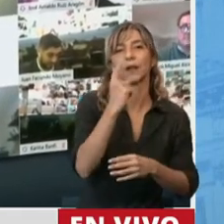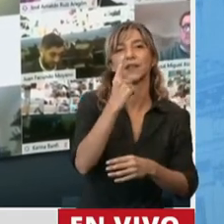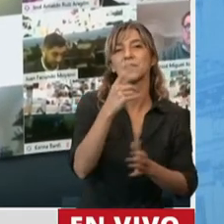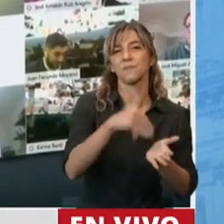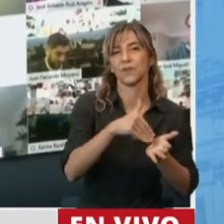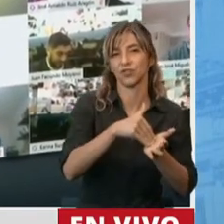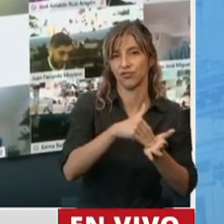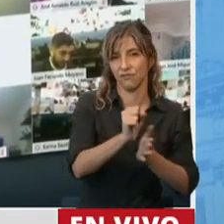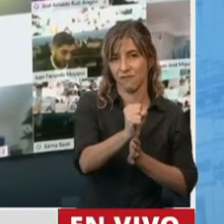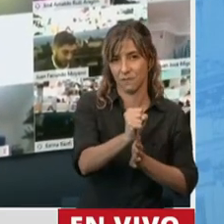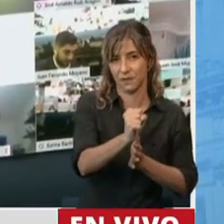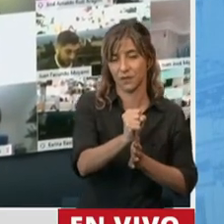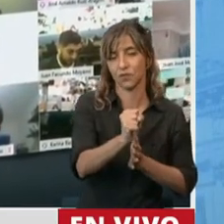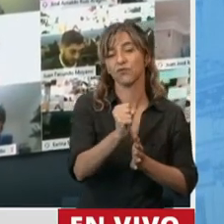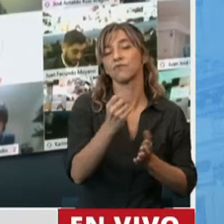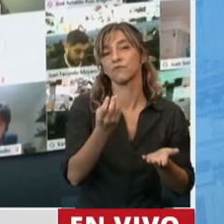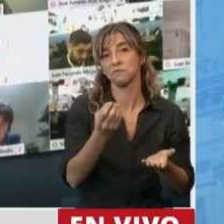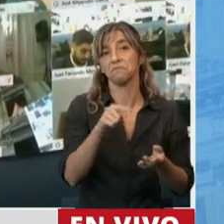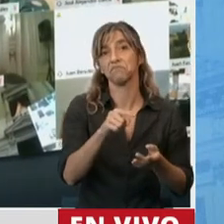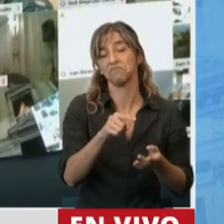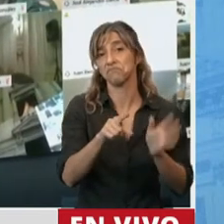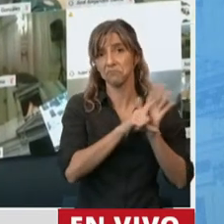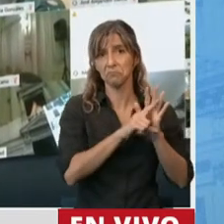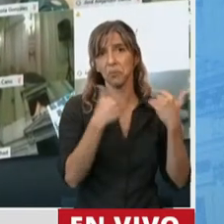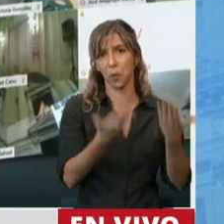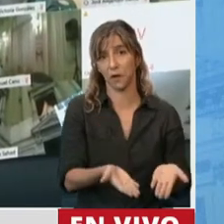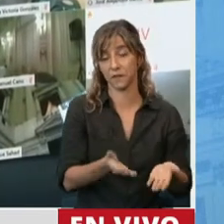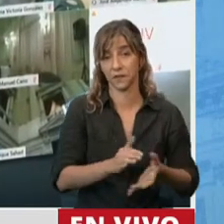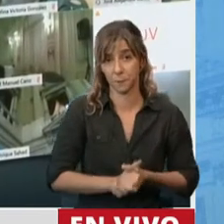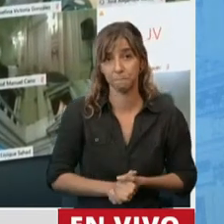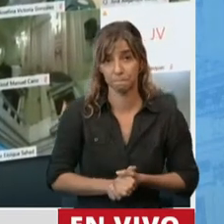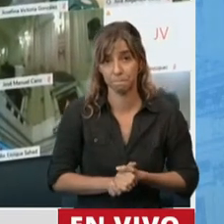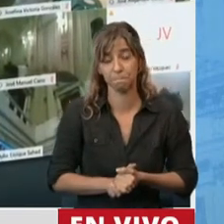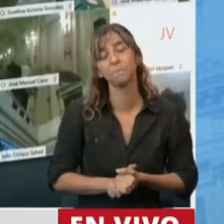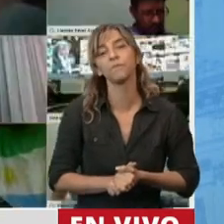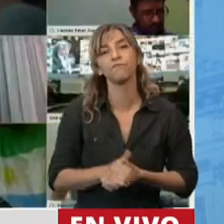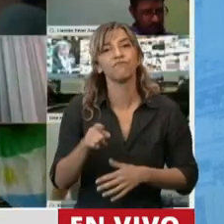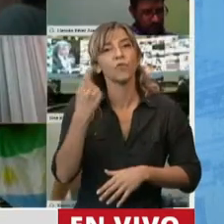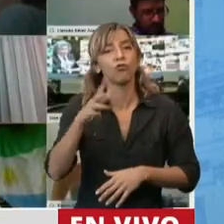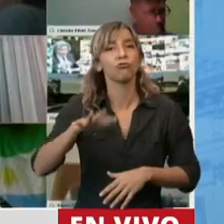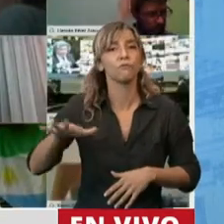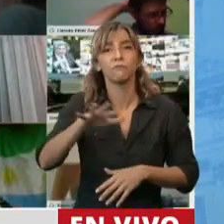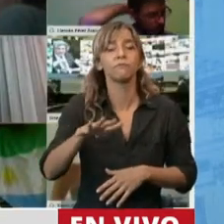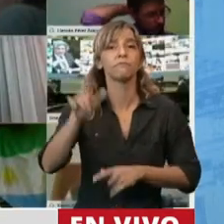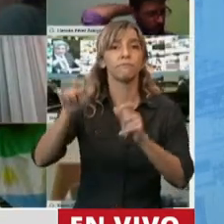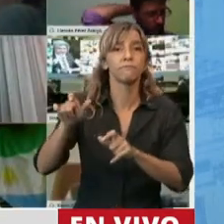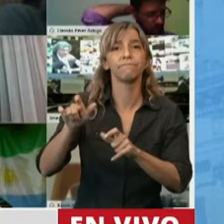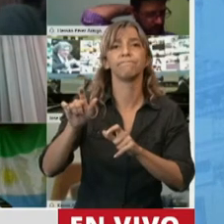chiquitito, que se va a ver muy beneficiado con esta ley. El otro sector son los emprendedores,